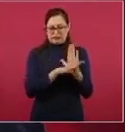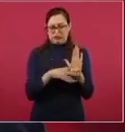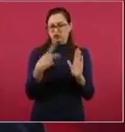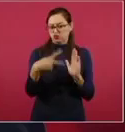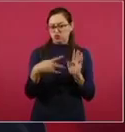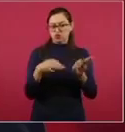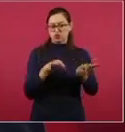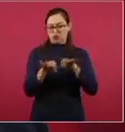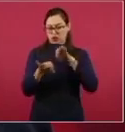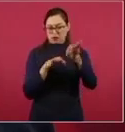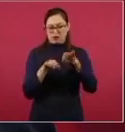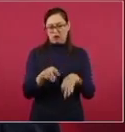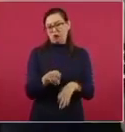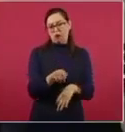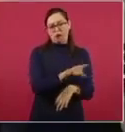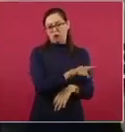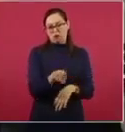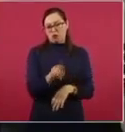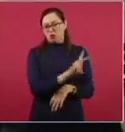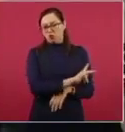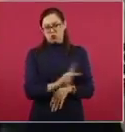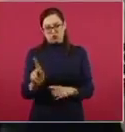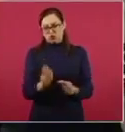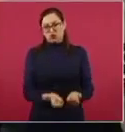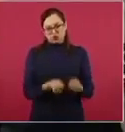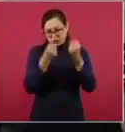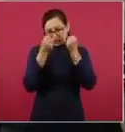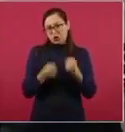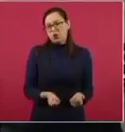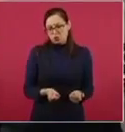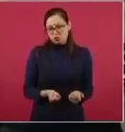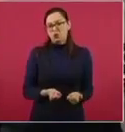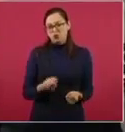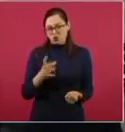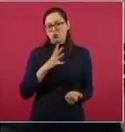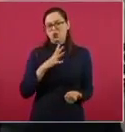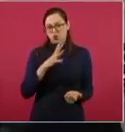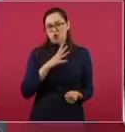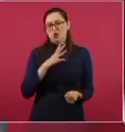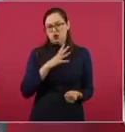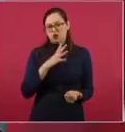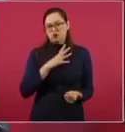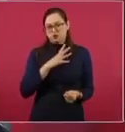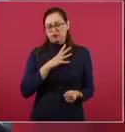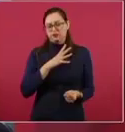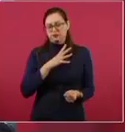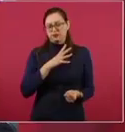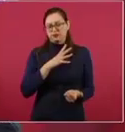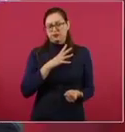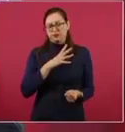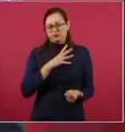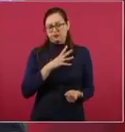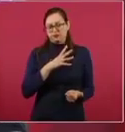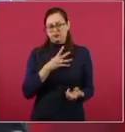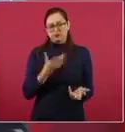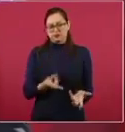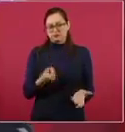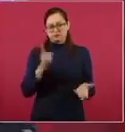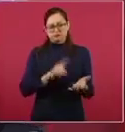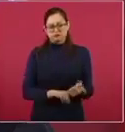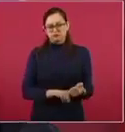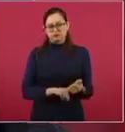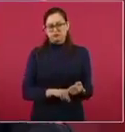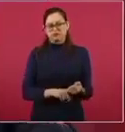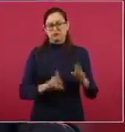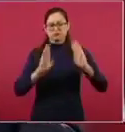porque todos ellos, todos los elementos de las Fuerzas Armadas